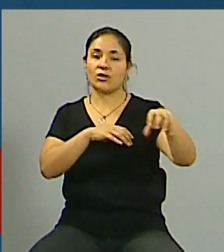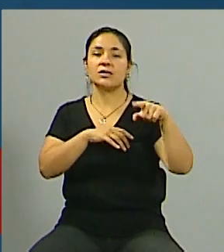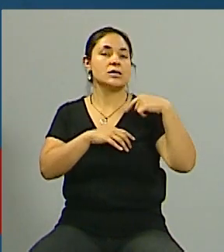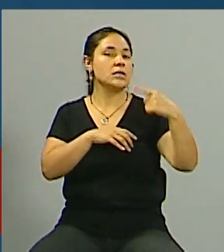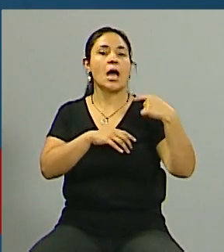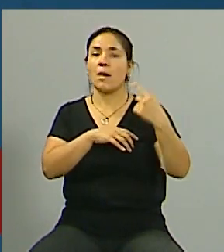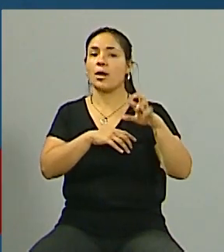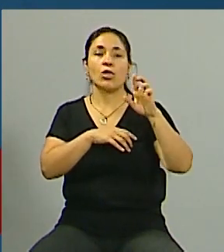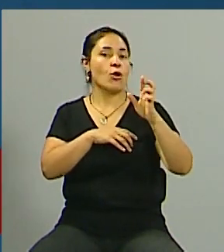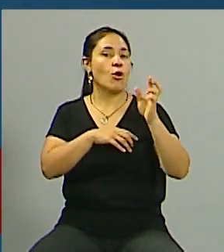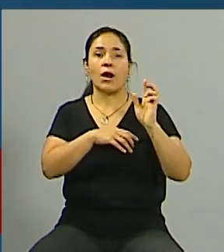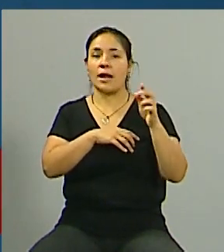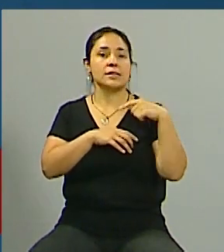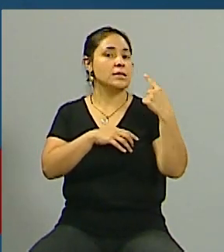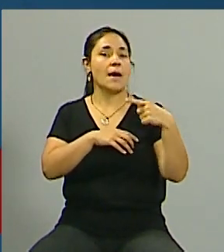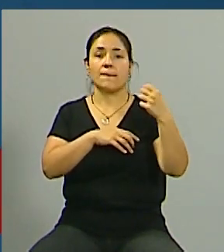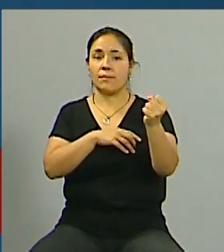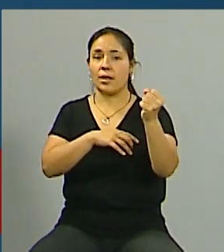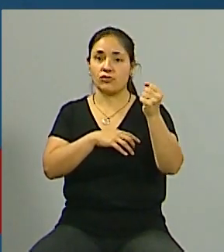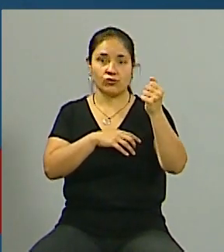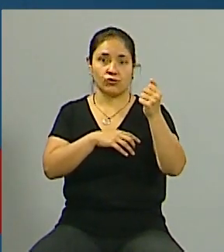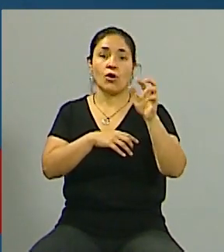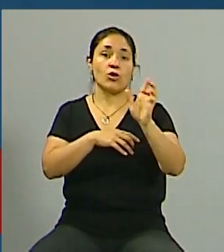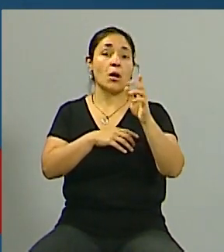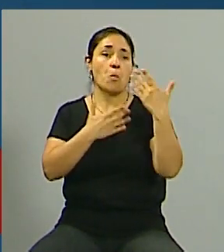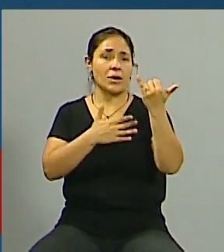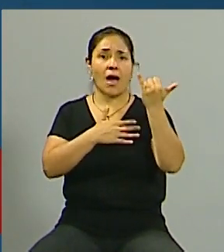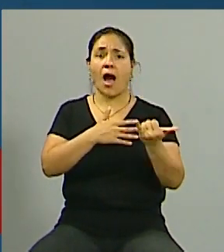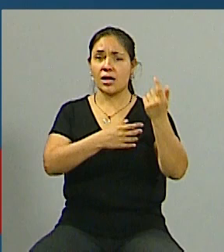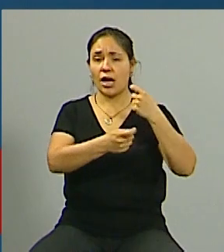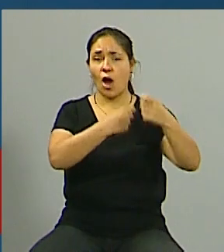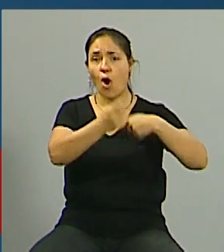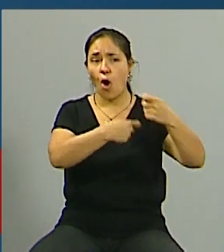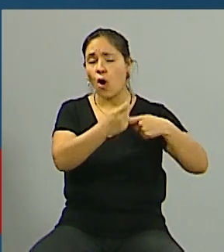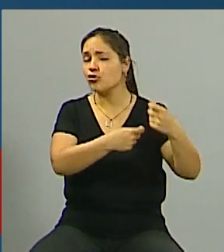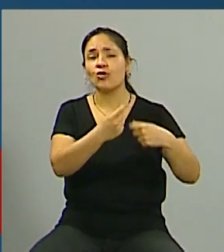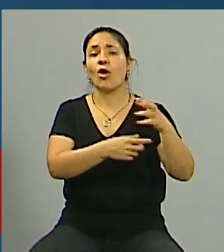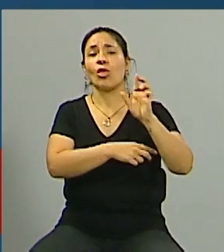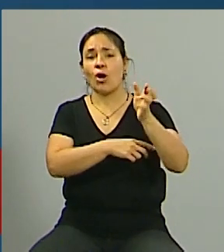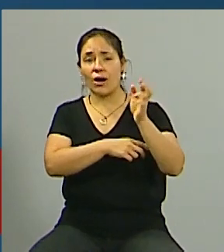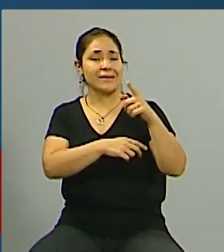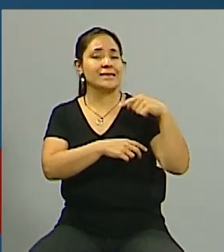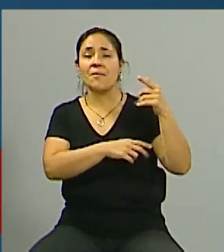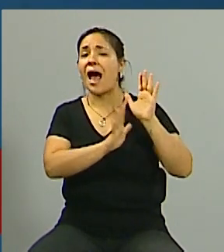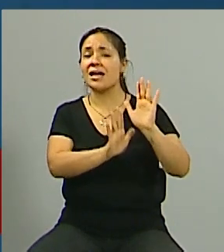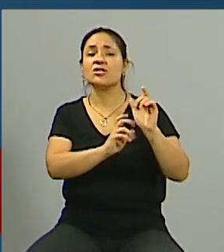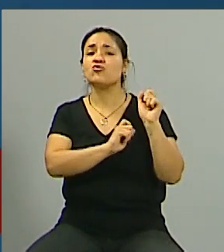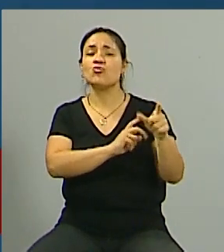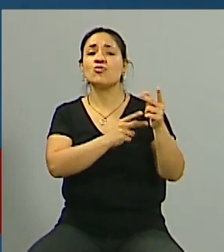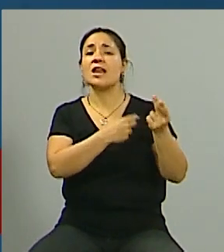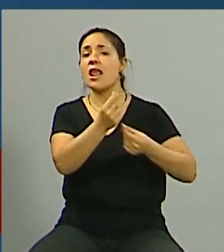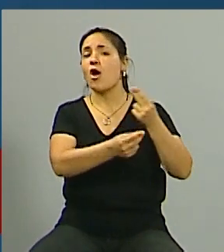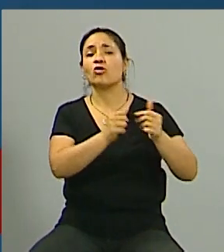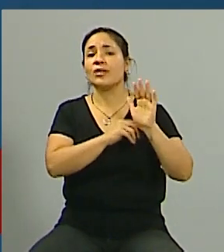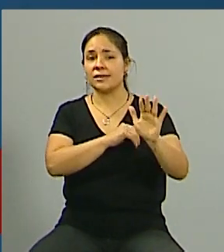hicieron contratos en dólares porque tienen esas divisas porque siempre se han manejado de esa manera se lo van a continuar haciendo porque